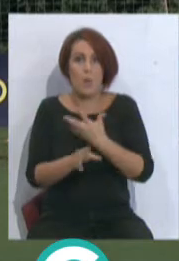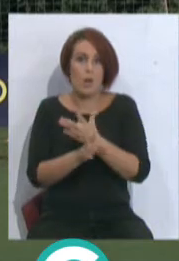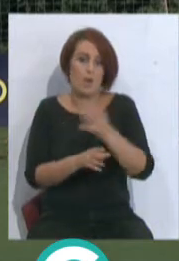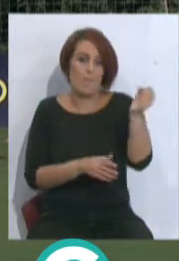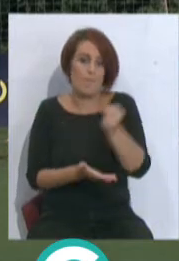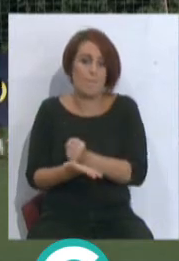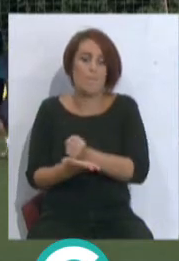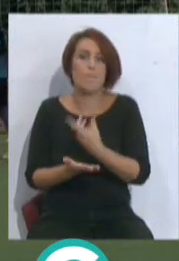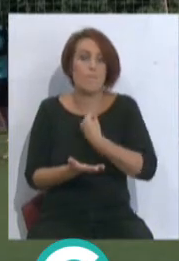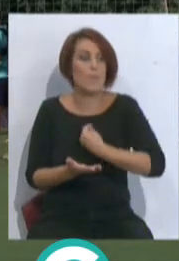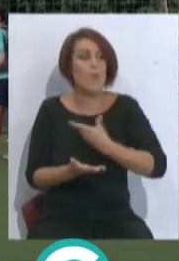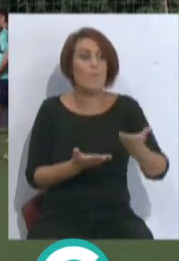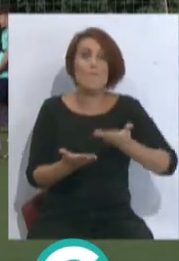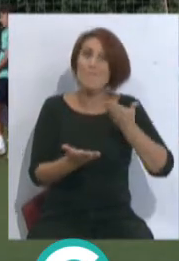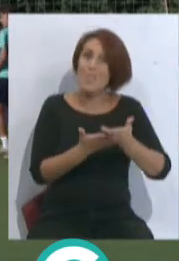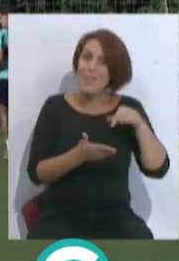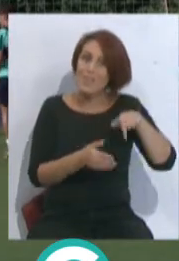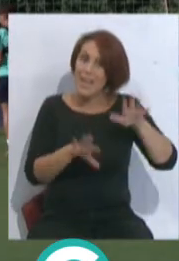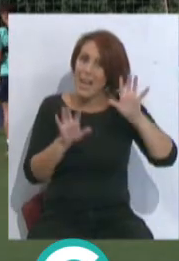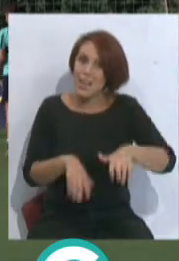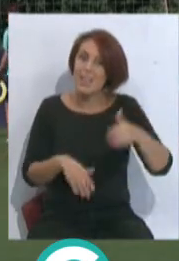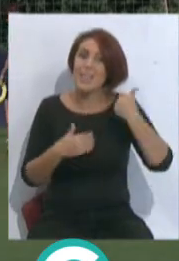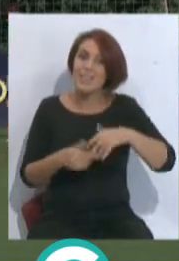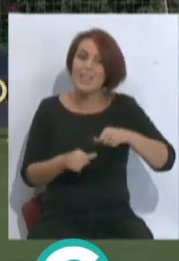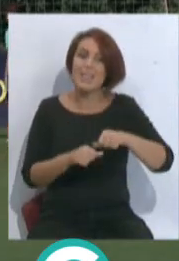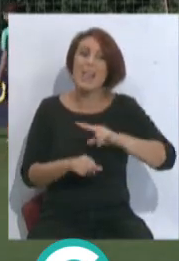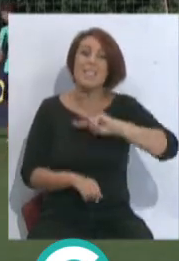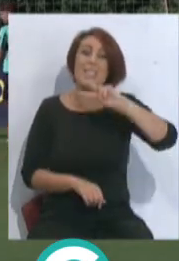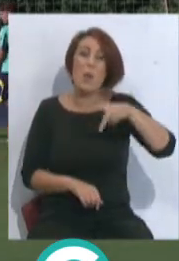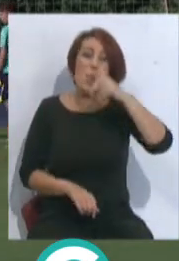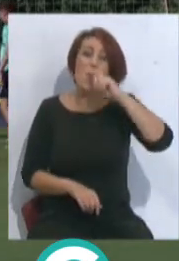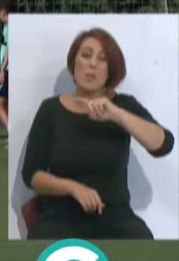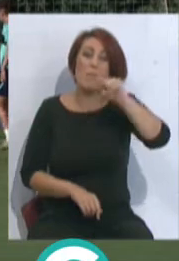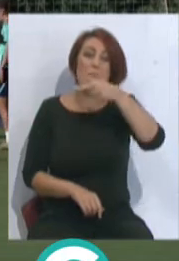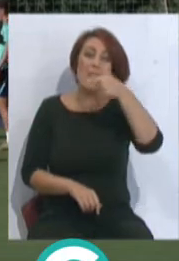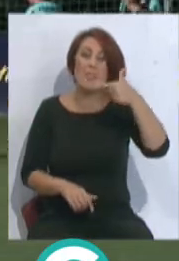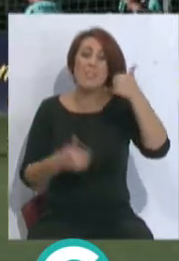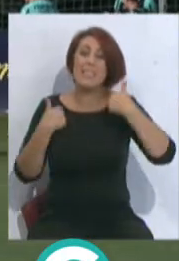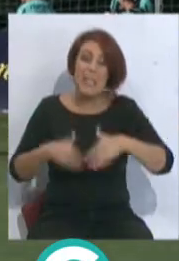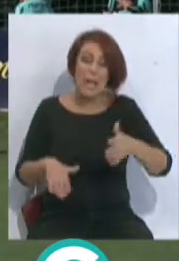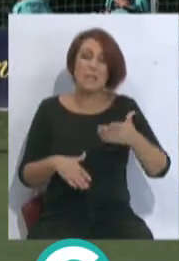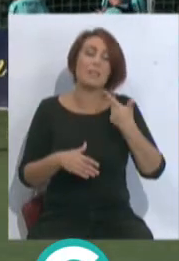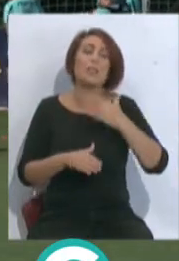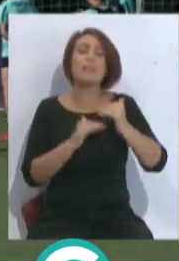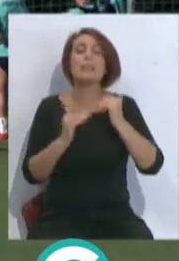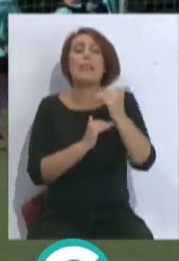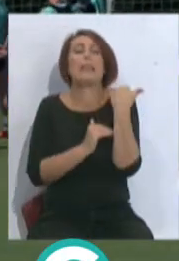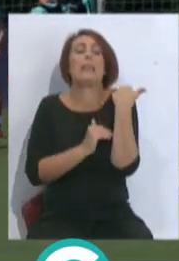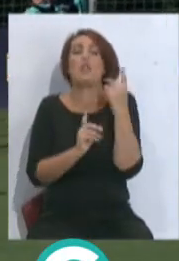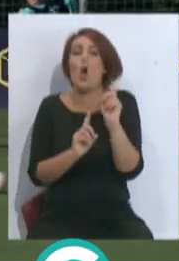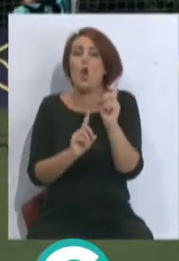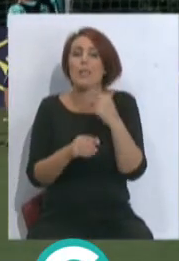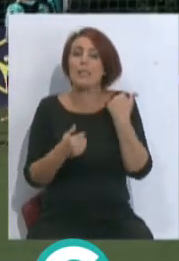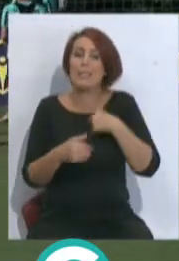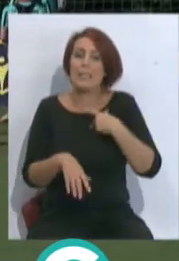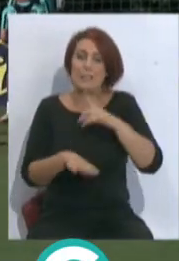jugadores que en su momento pidió y requería este Cádiz, que ya es el segundo año en primera, que tú ya no me puedes vender, que acabas de ascender, no, llevas ya